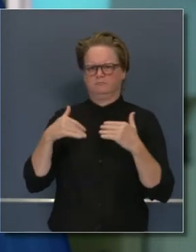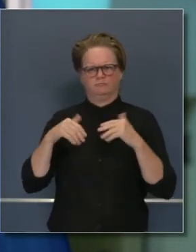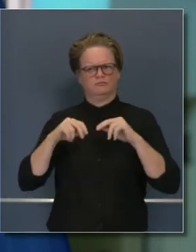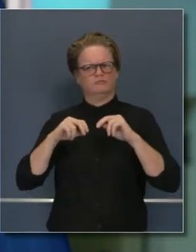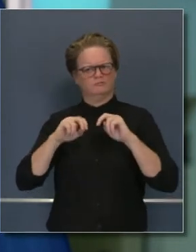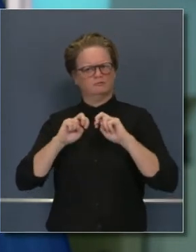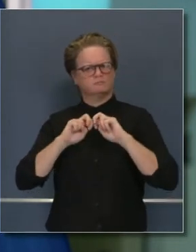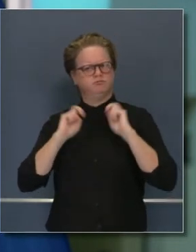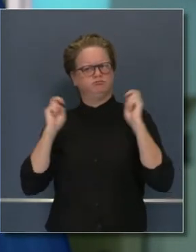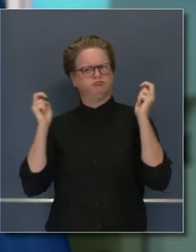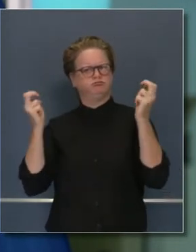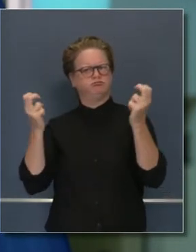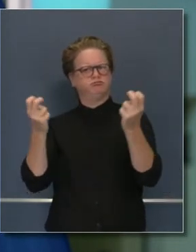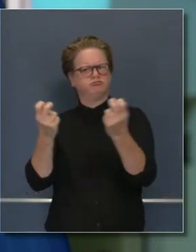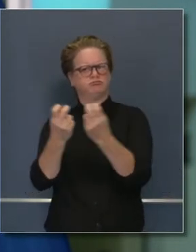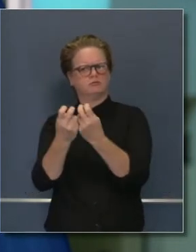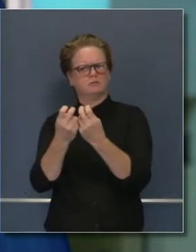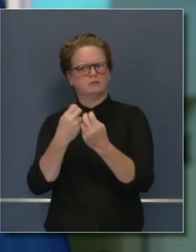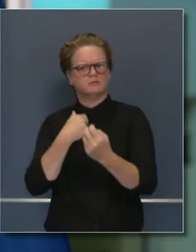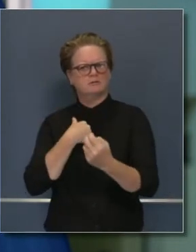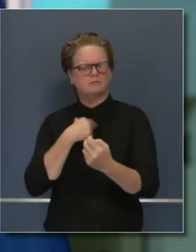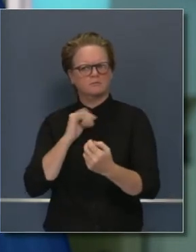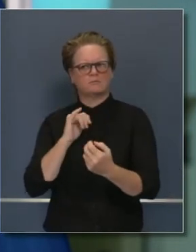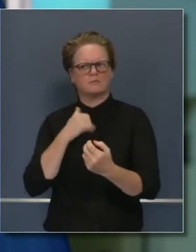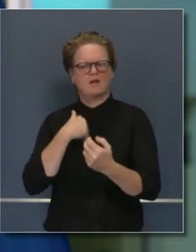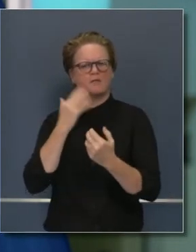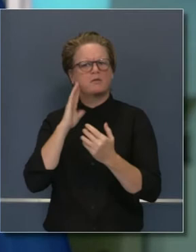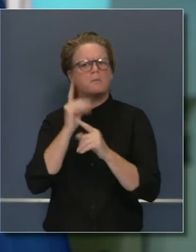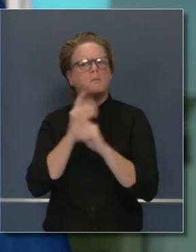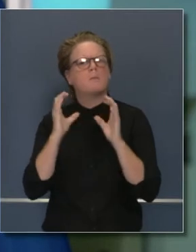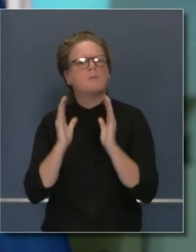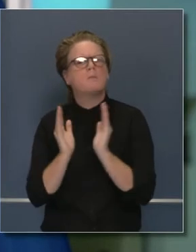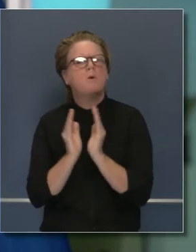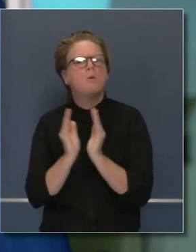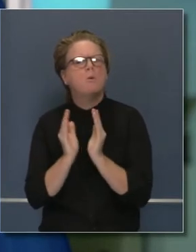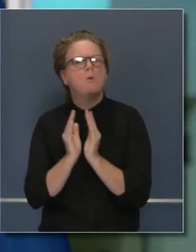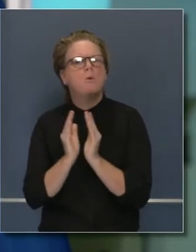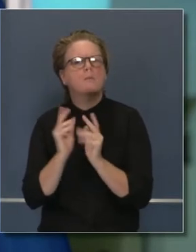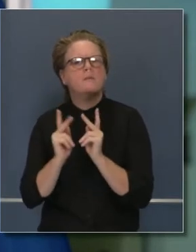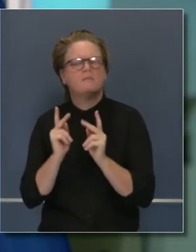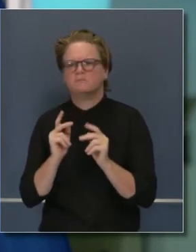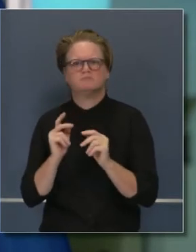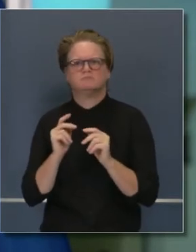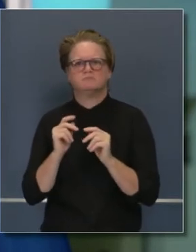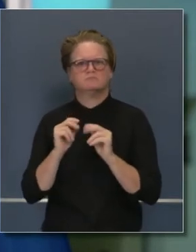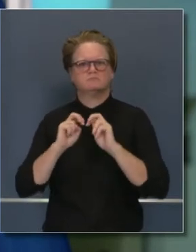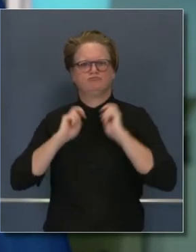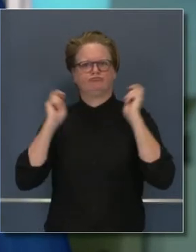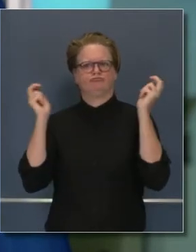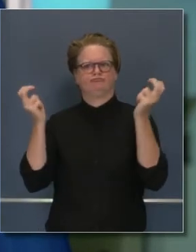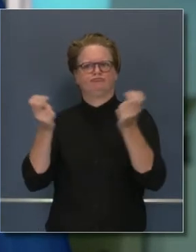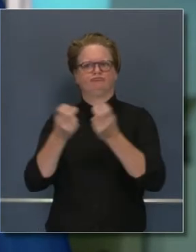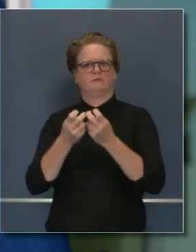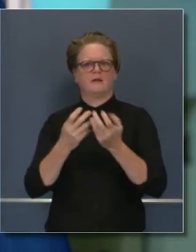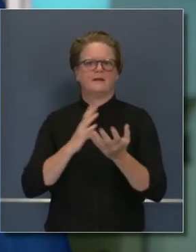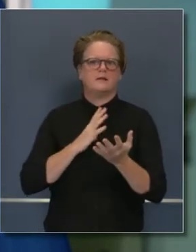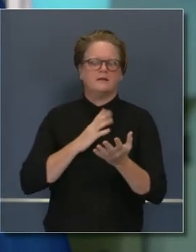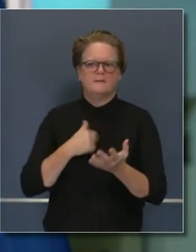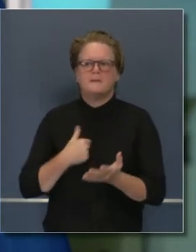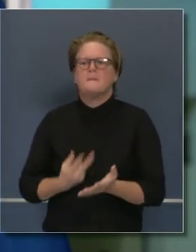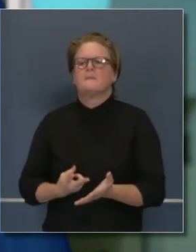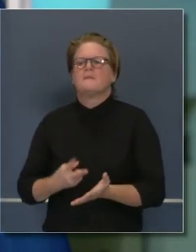había anticipado yo. Yo tomé una mala decisión. En lugar de sentarme, debí haberme